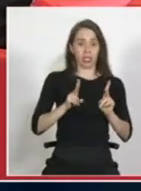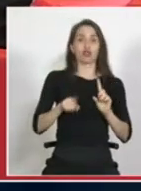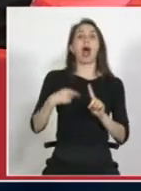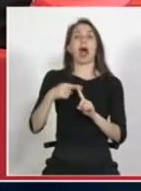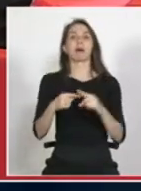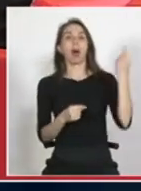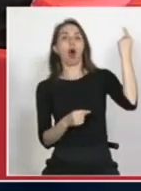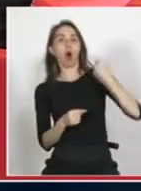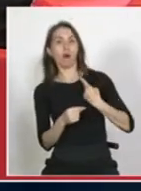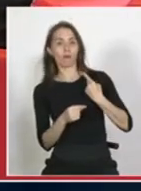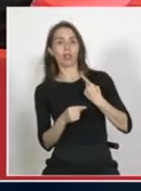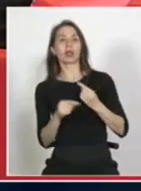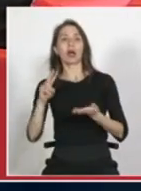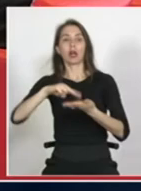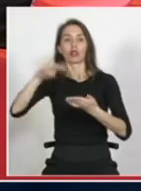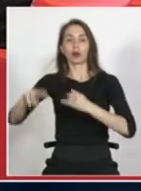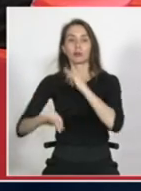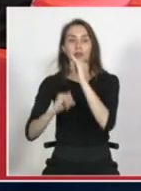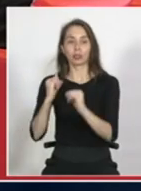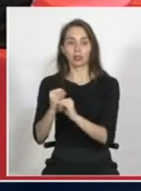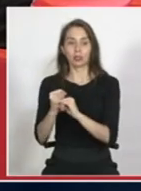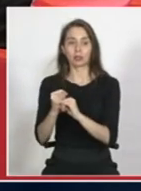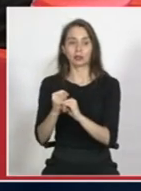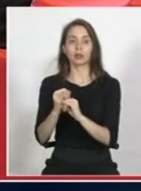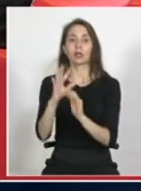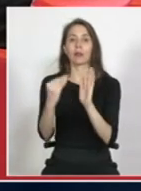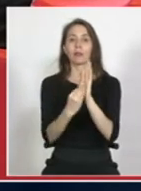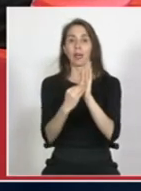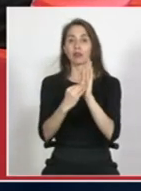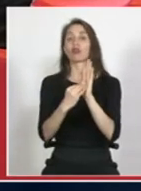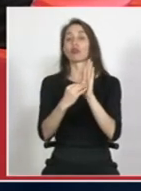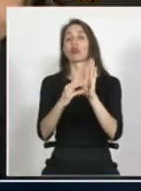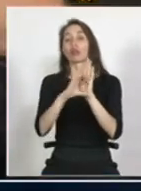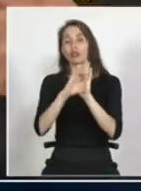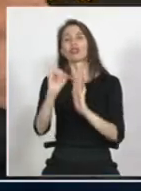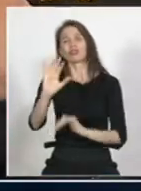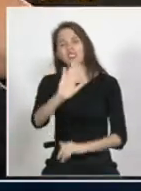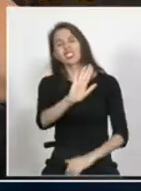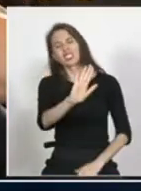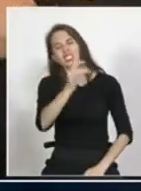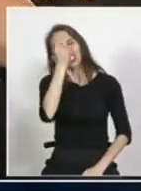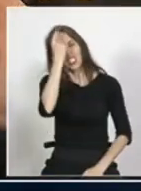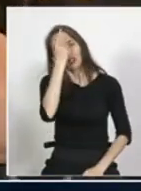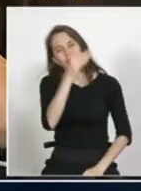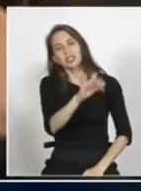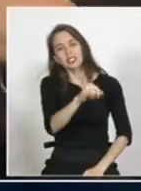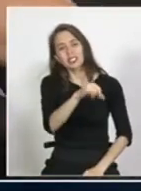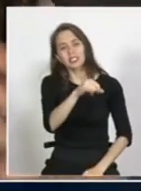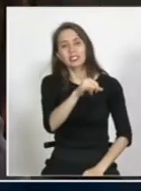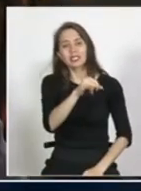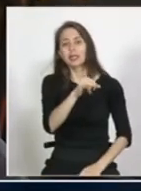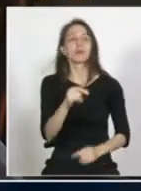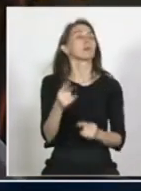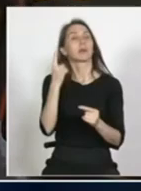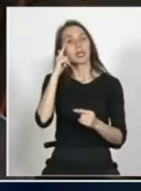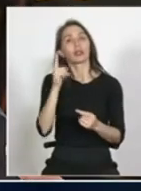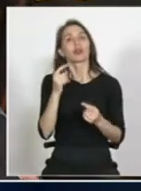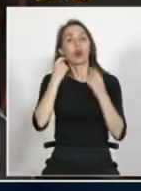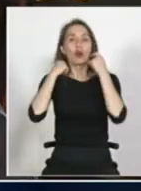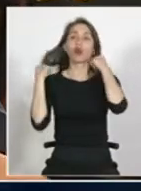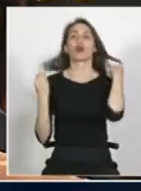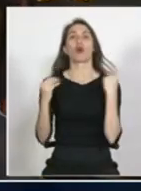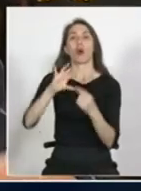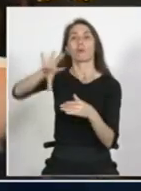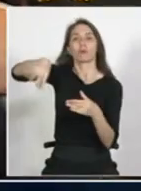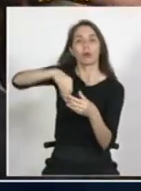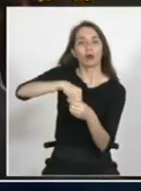constitución lo consagran los tratados internacionales que hacen parte del ordenamiento jurídico eso lo entiendo a lo que voy es que de alguna forma tenemos que también hacerlos parte sí sí sí